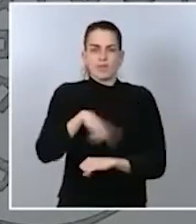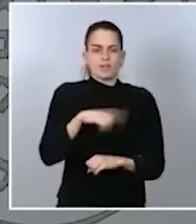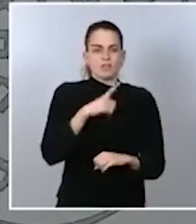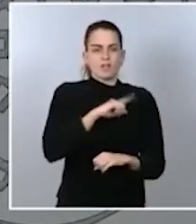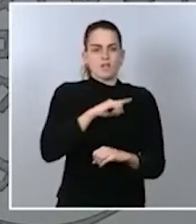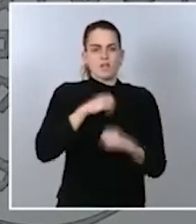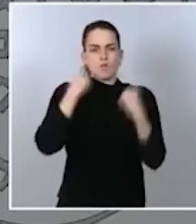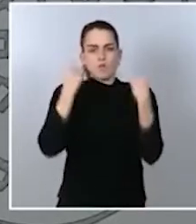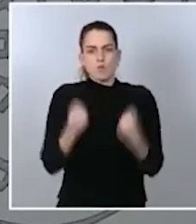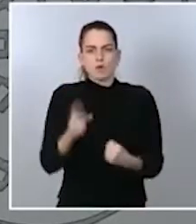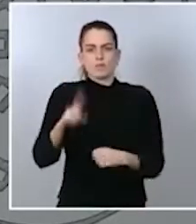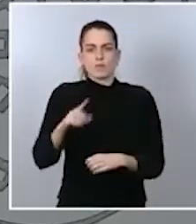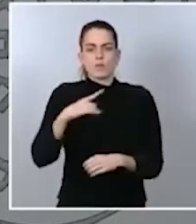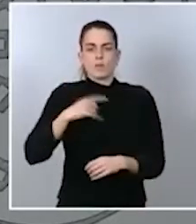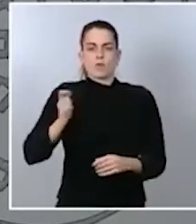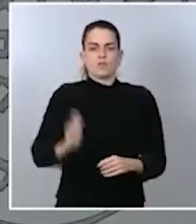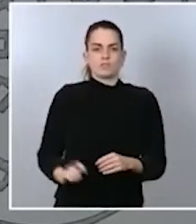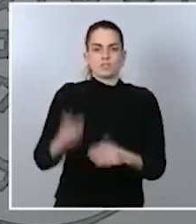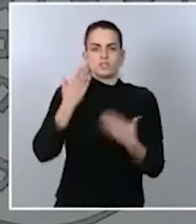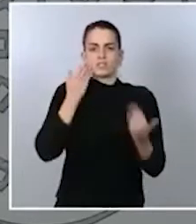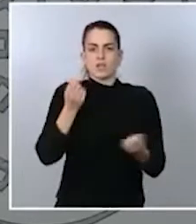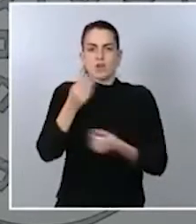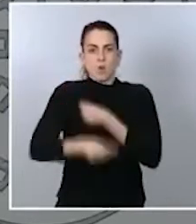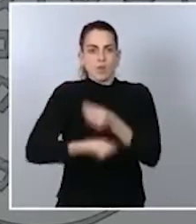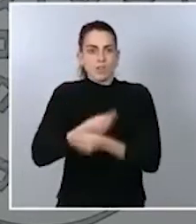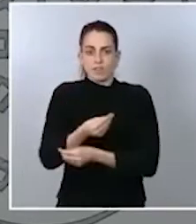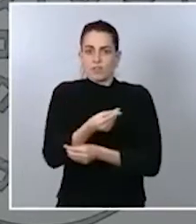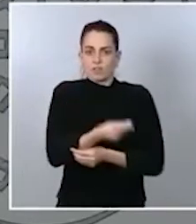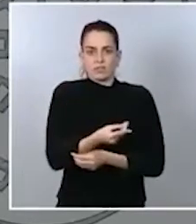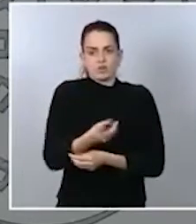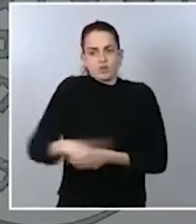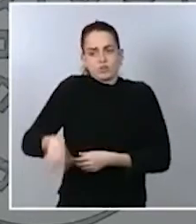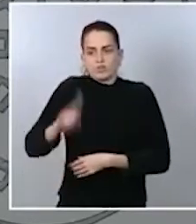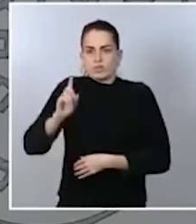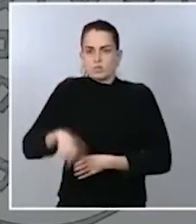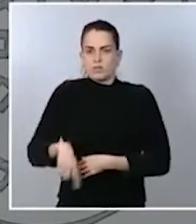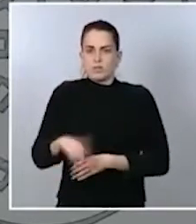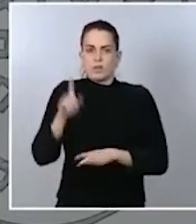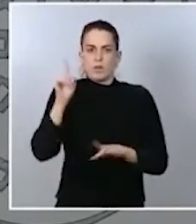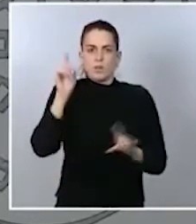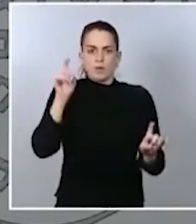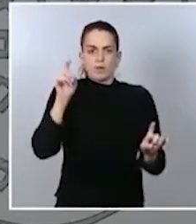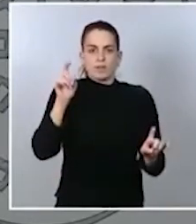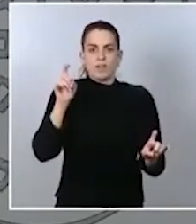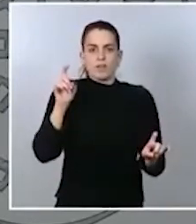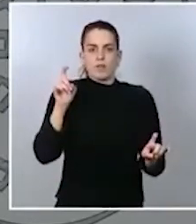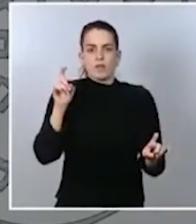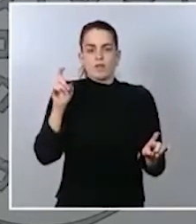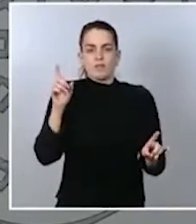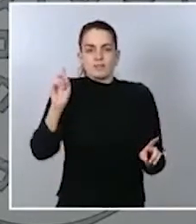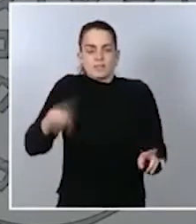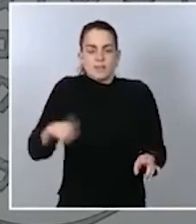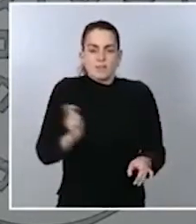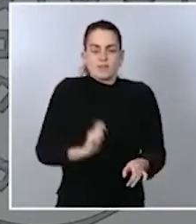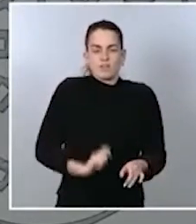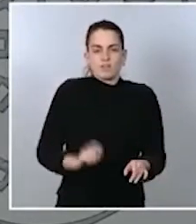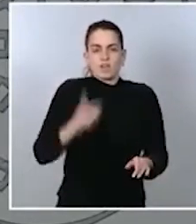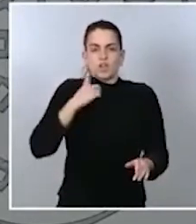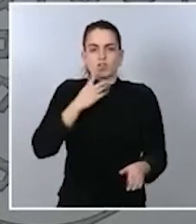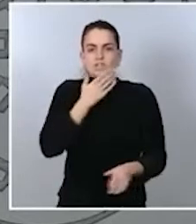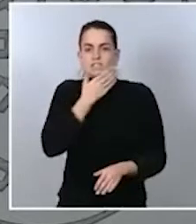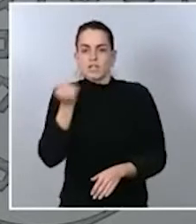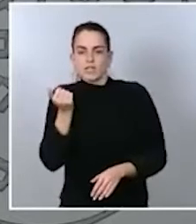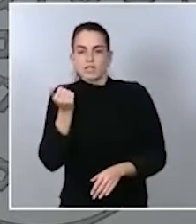profesionales sanitarios, de los profesionales educadores, de todos aquellos que tienen que aportar su talento, su capacidad al